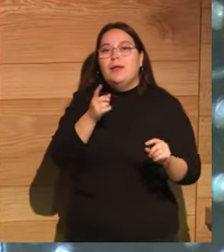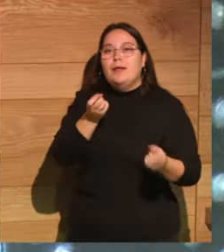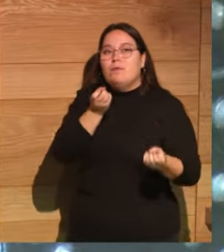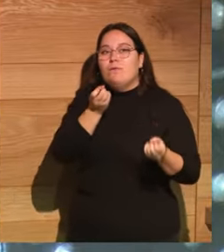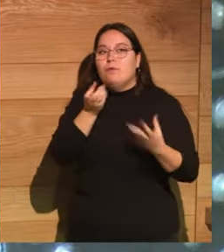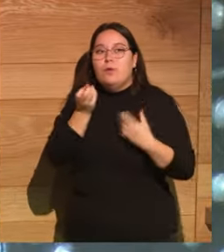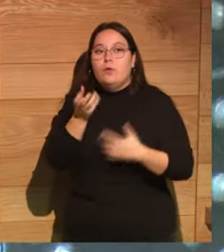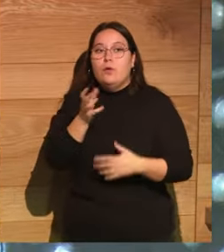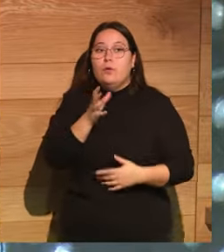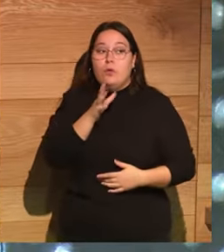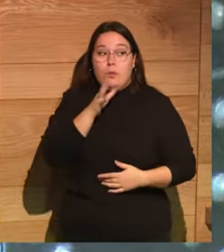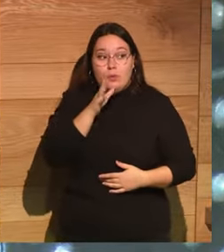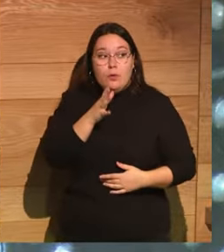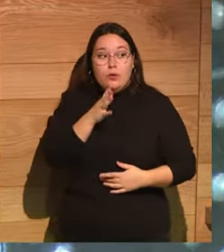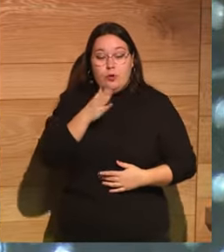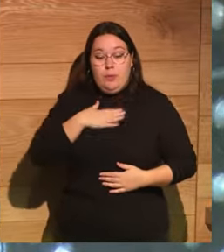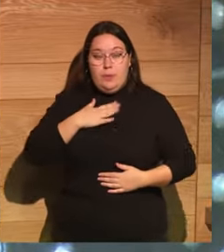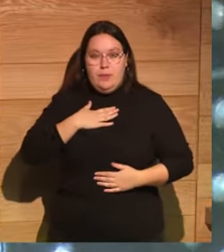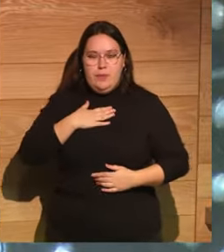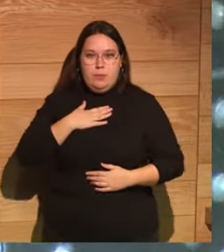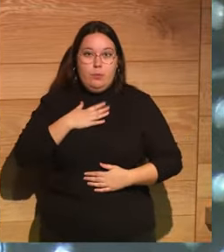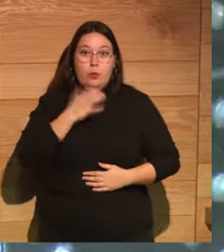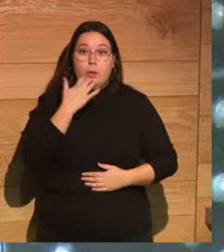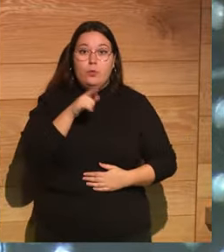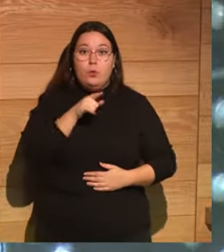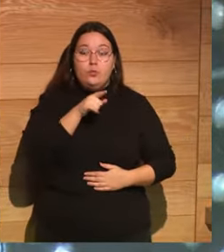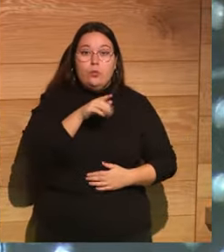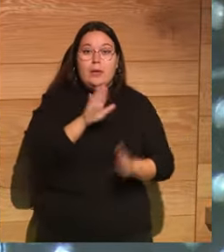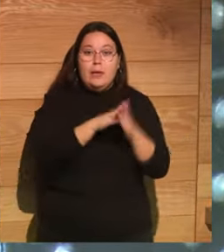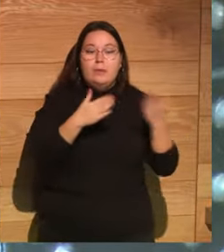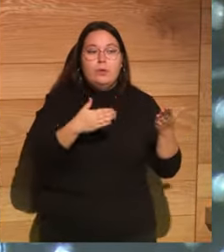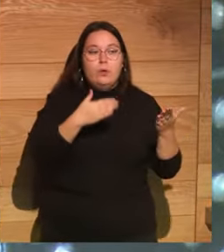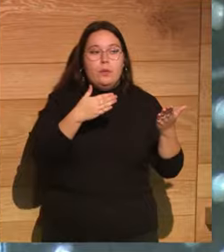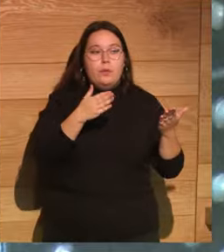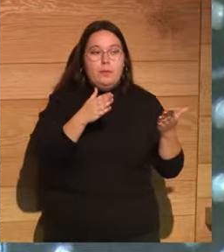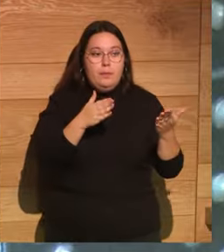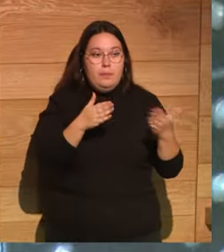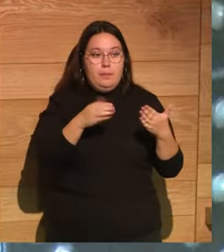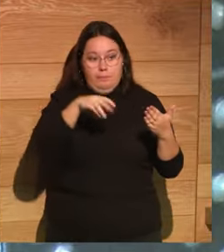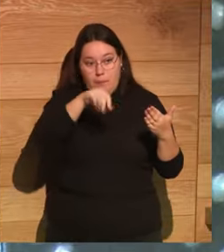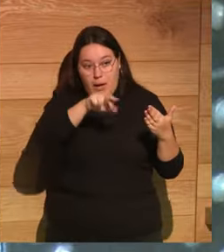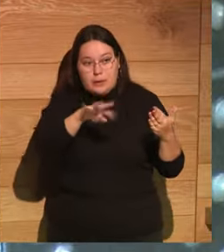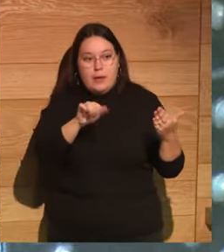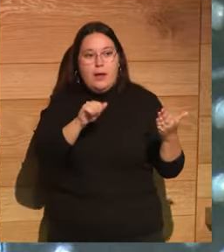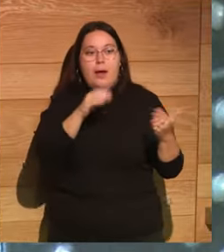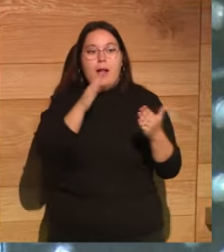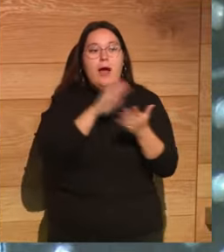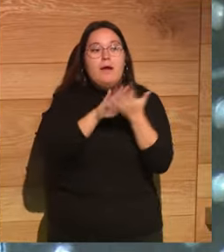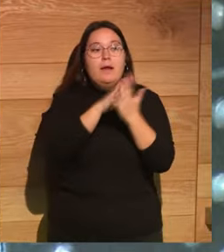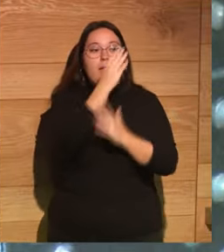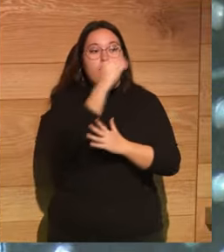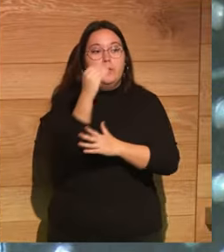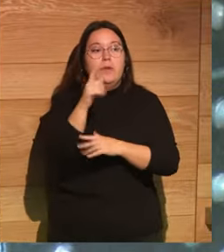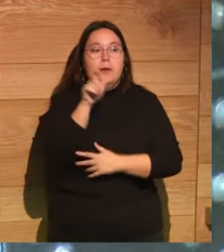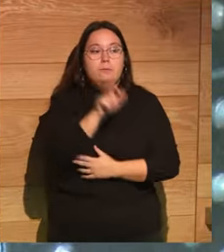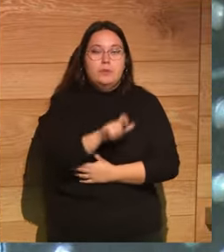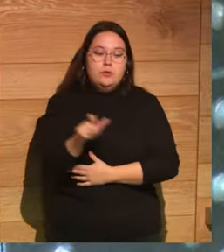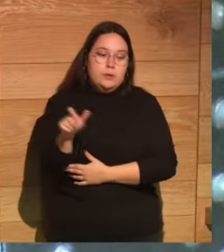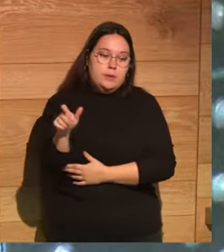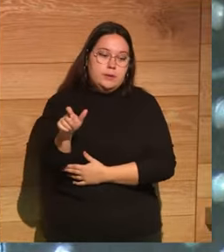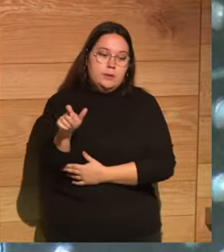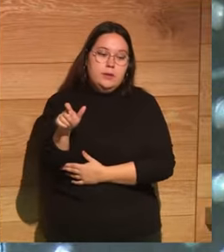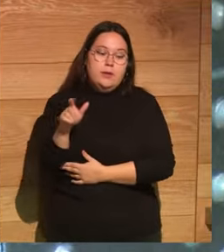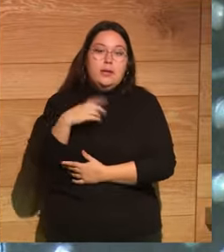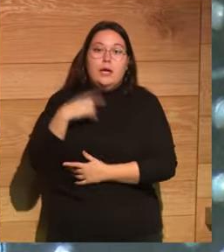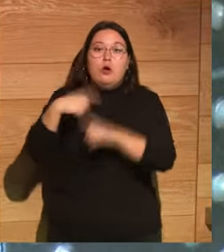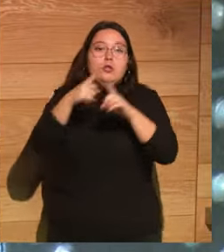desinformación sobre ellos mismos. Porque tú, por ejemplo, en tu libro, Marta, hablas de una figura que a mí me fascina, que son los impostores, ¿no? Esta gente